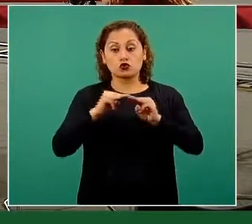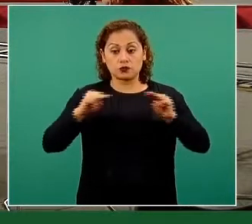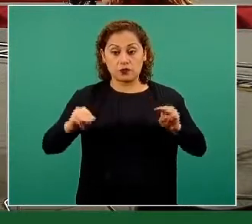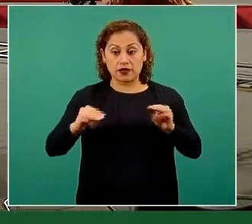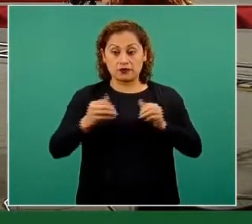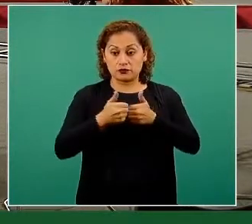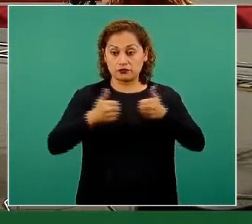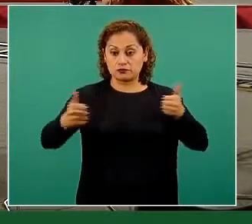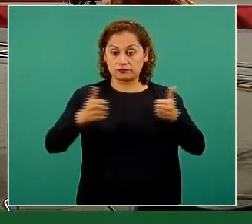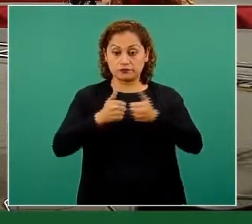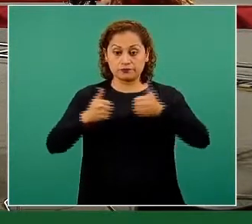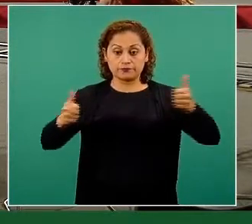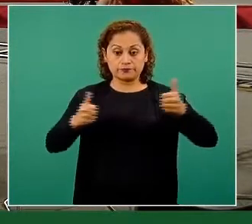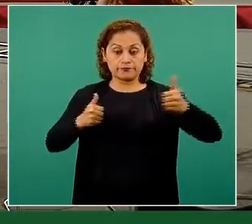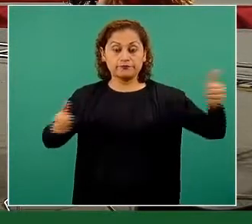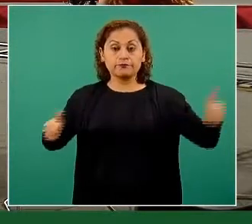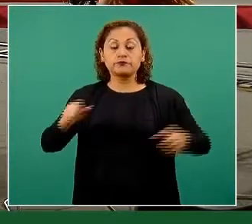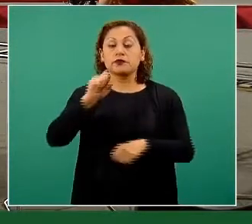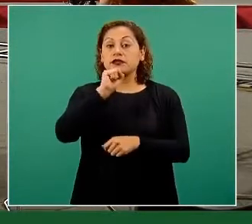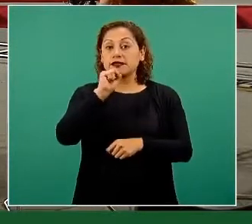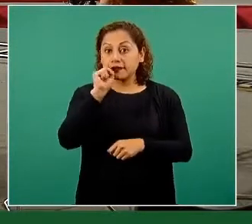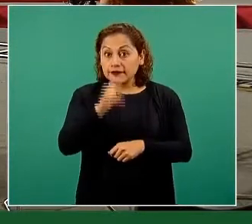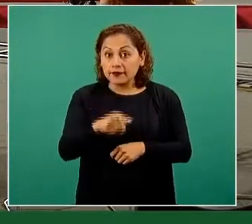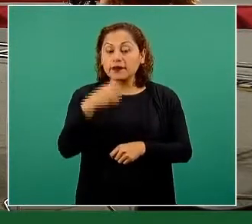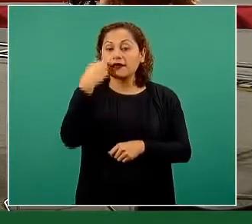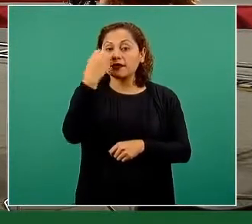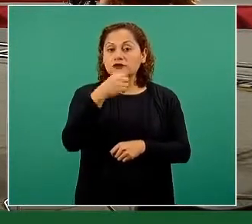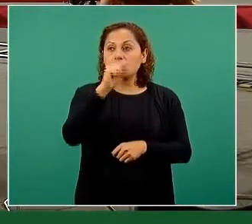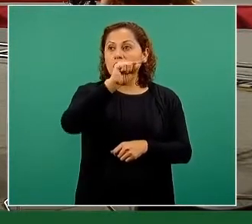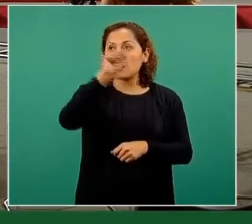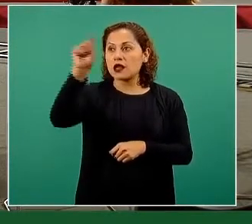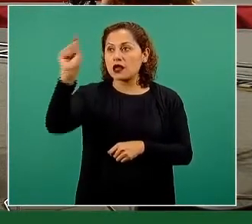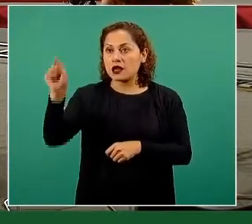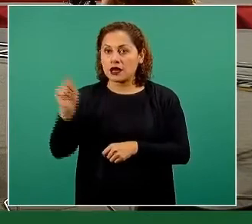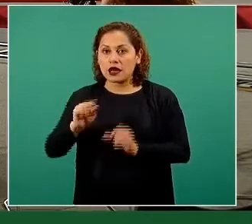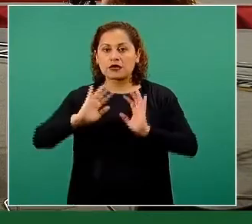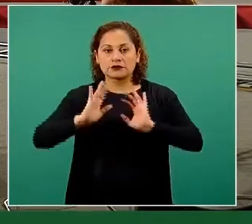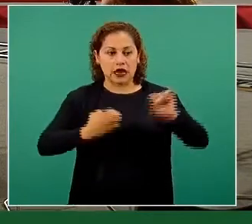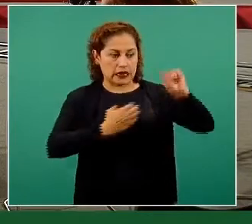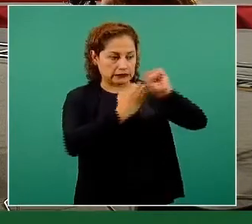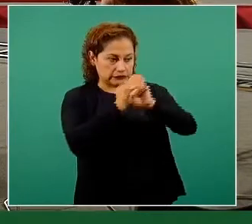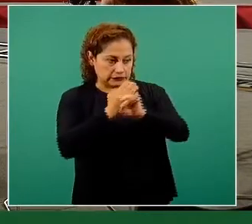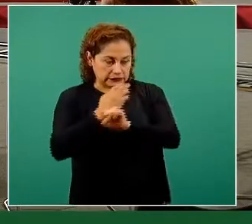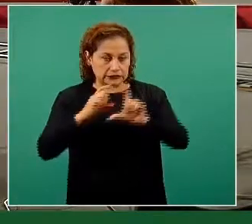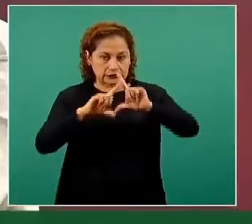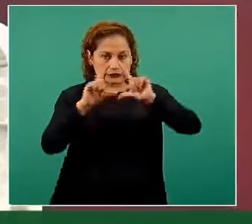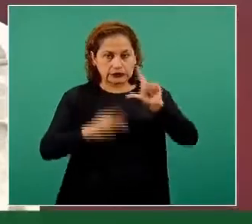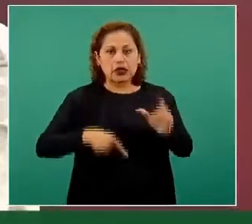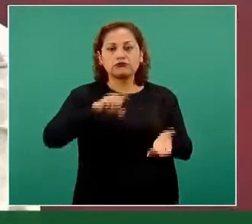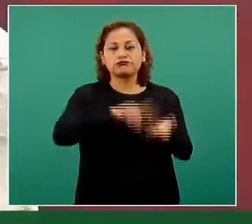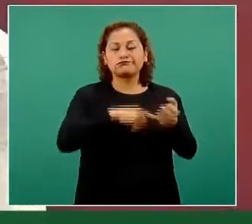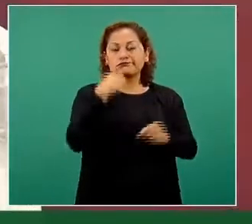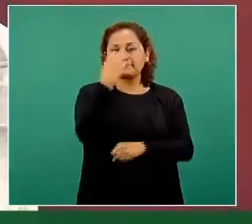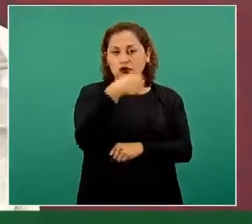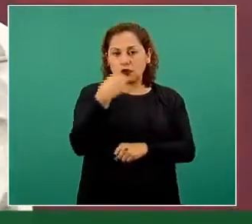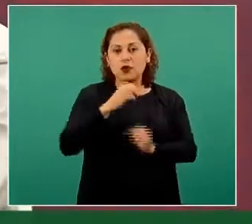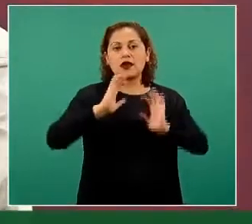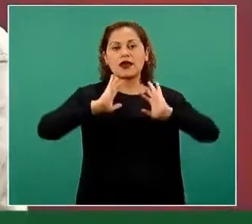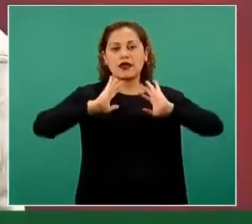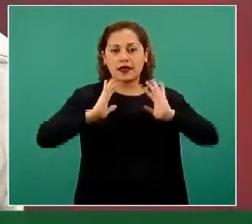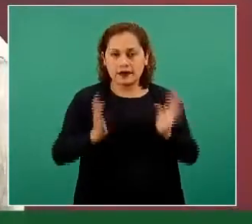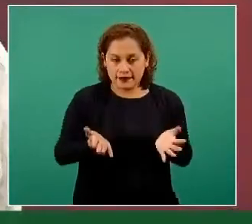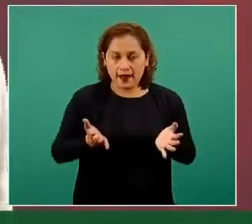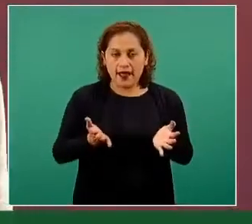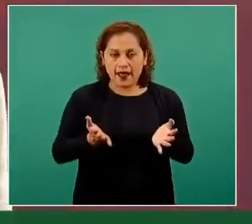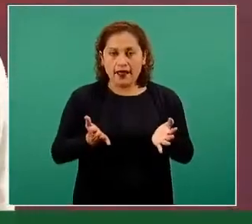Y para las escuelas, en este momento, ya en varias entidades federativas, en donde ya se vacunó, se está trabajando a través